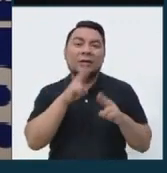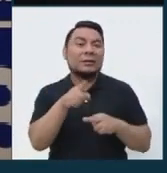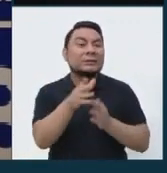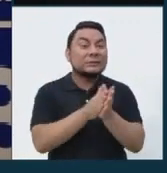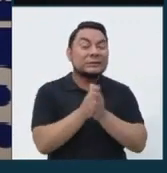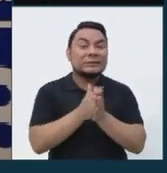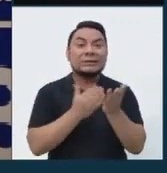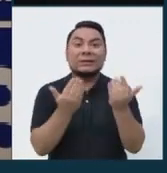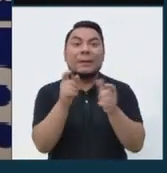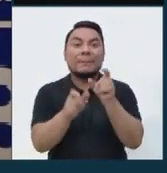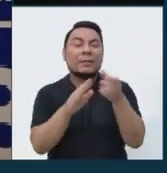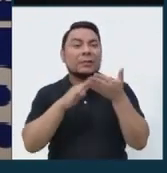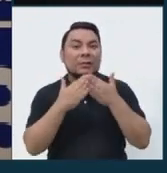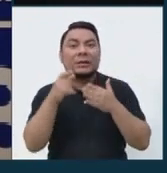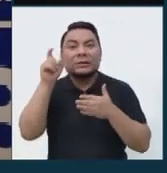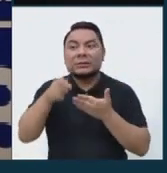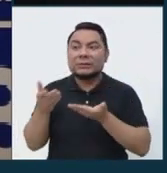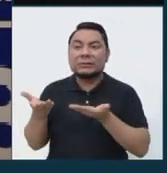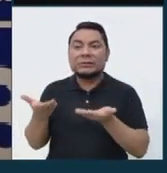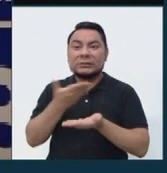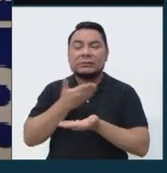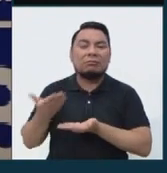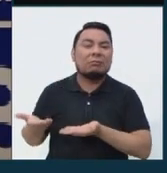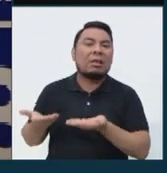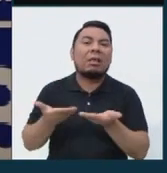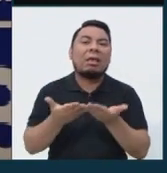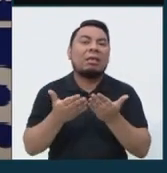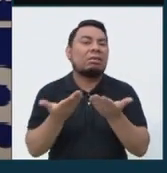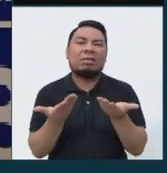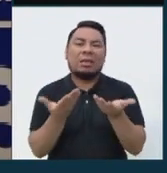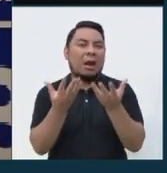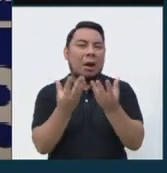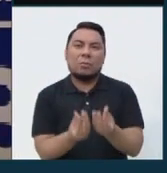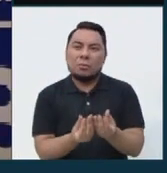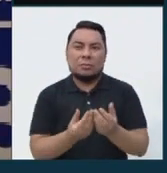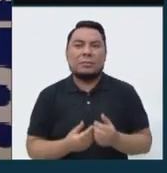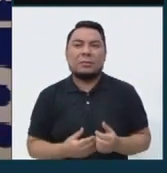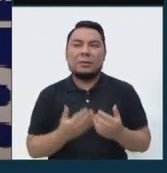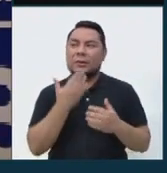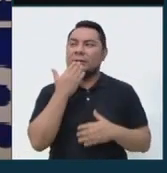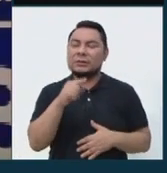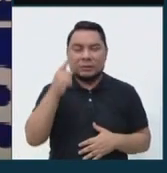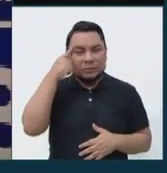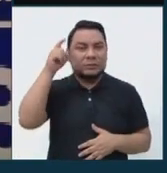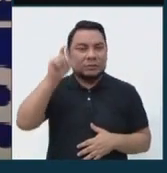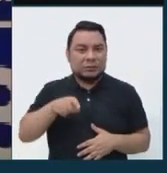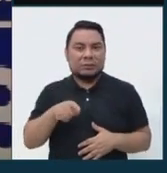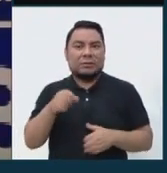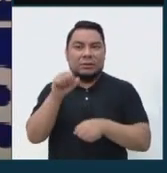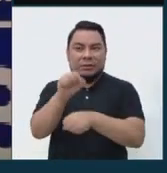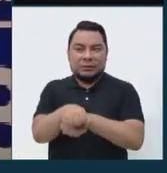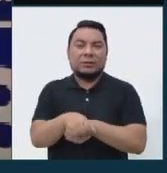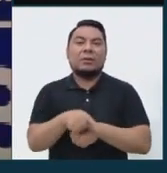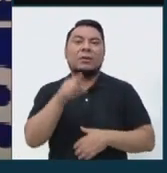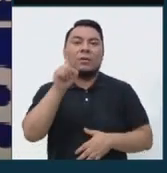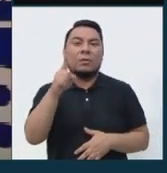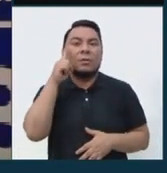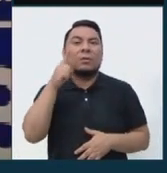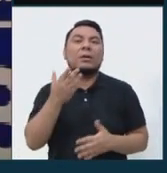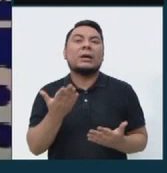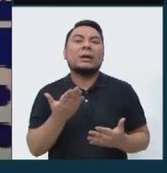expectativas de la población por dos elementos fundamentales que tenemos que vencer. Uno, la